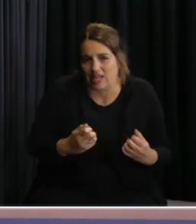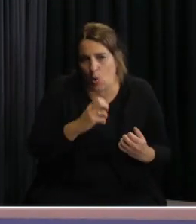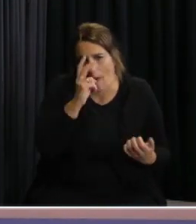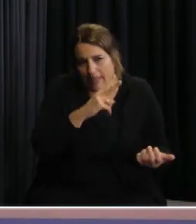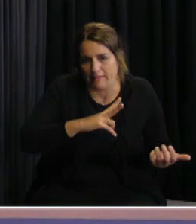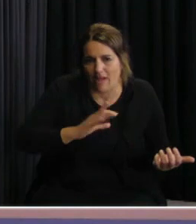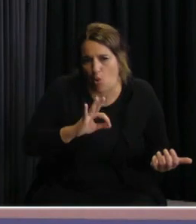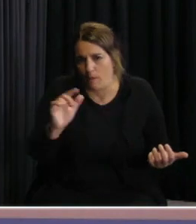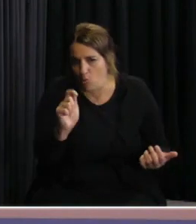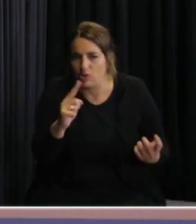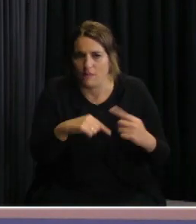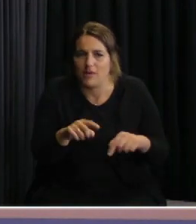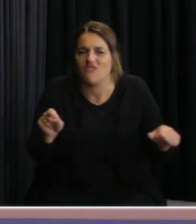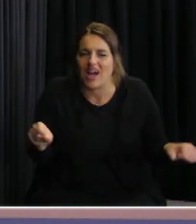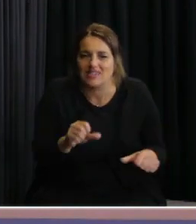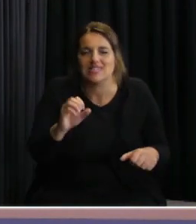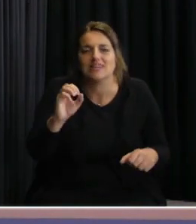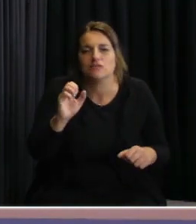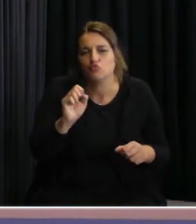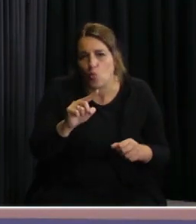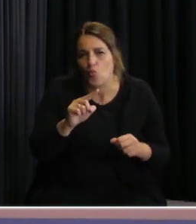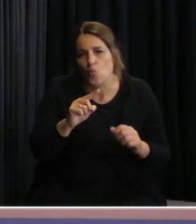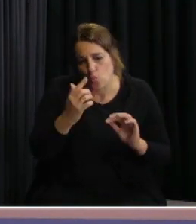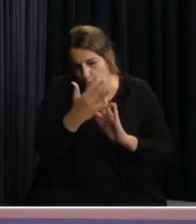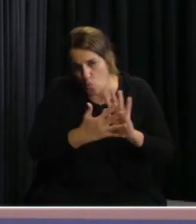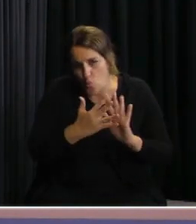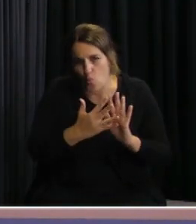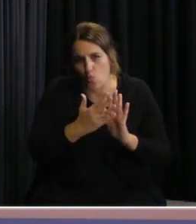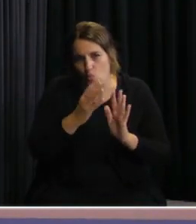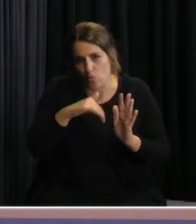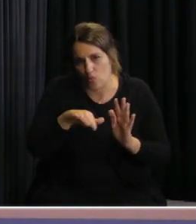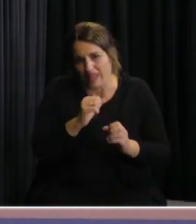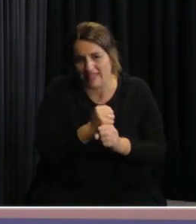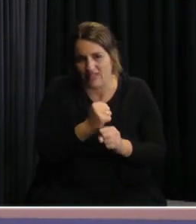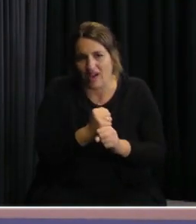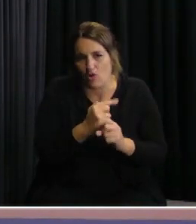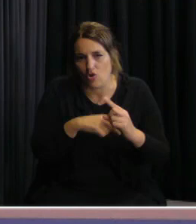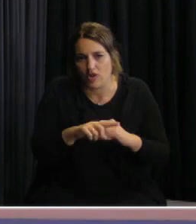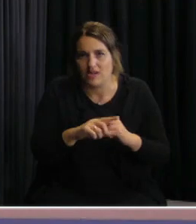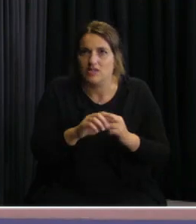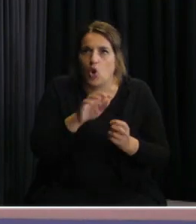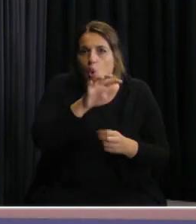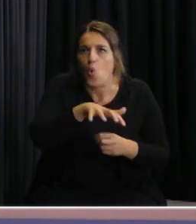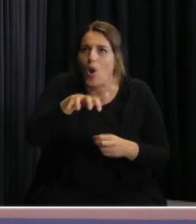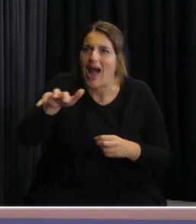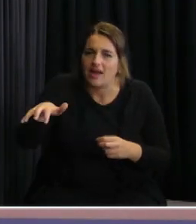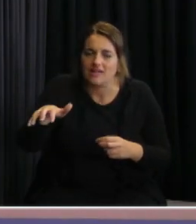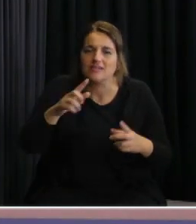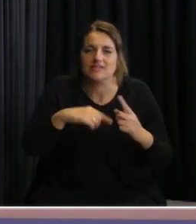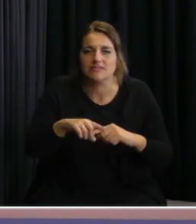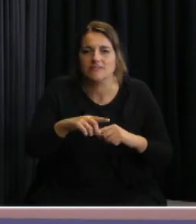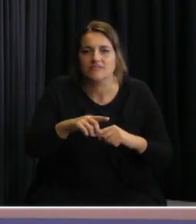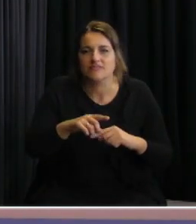se van a distribuir geográficamente y operativamente estos centros residenciales